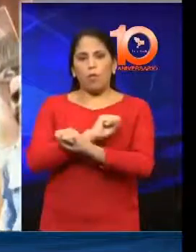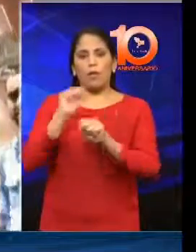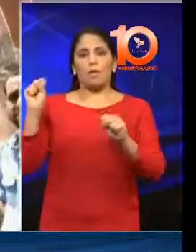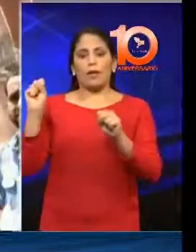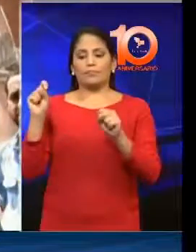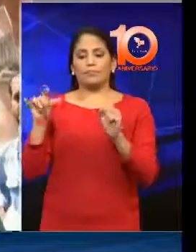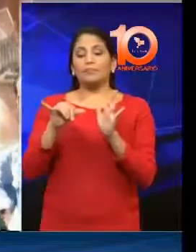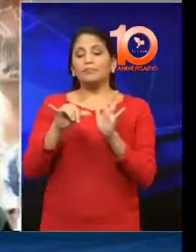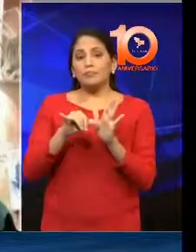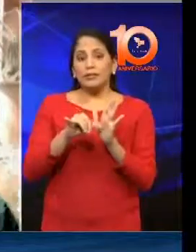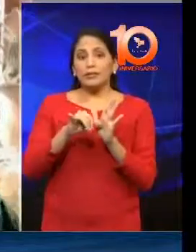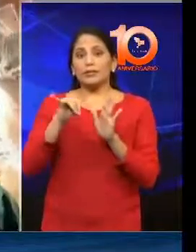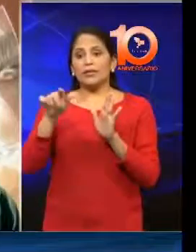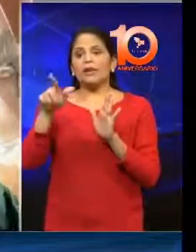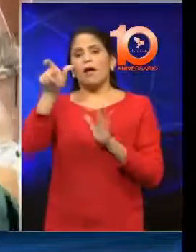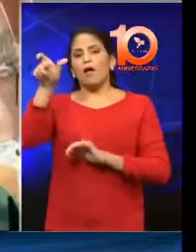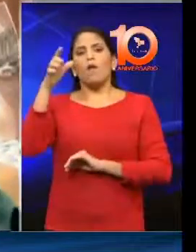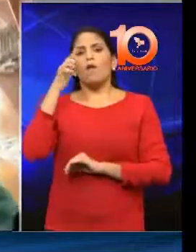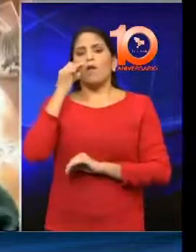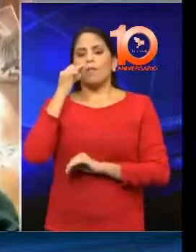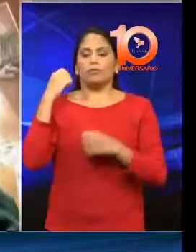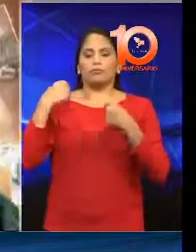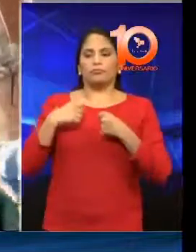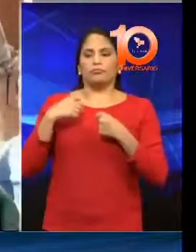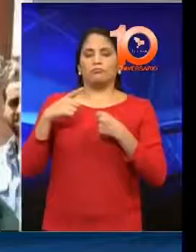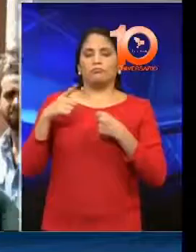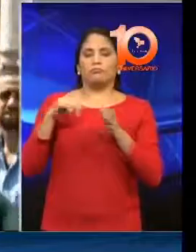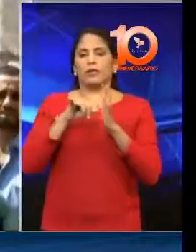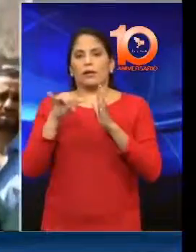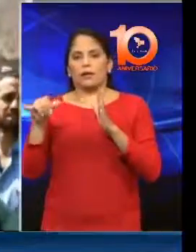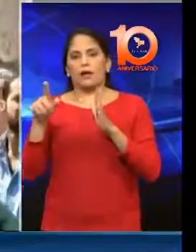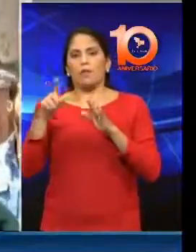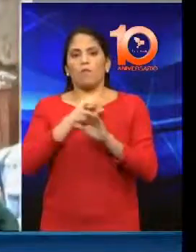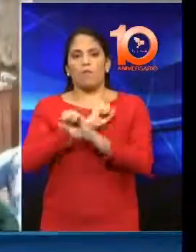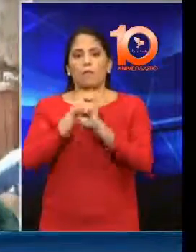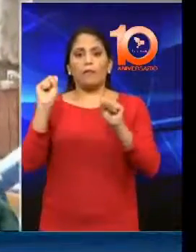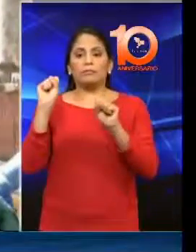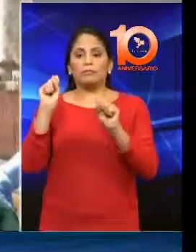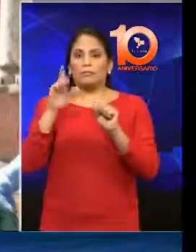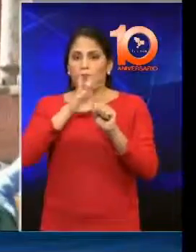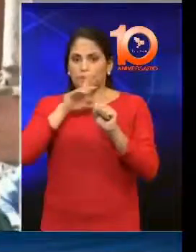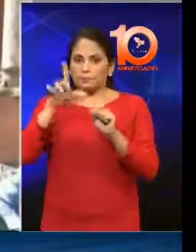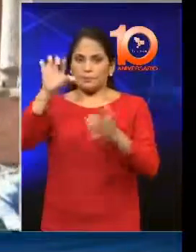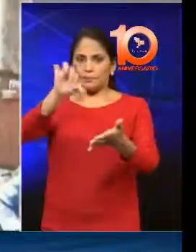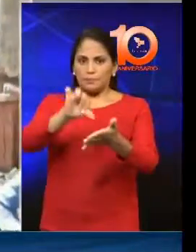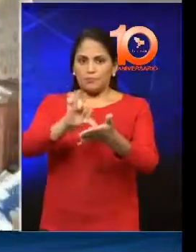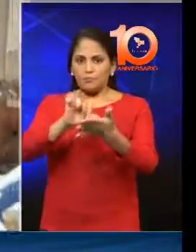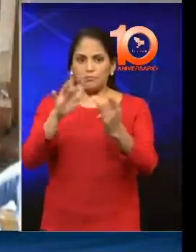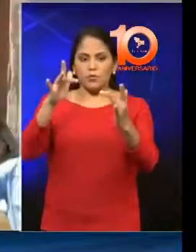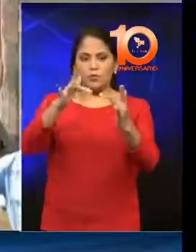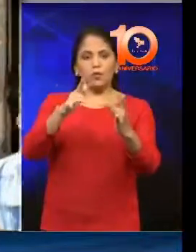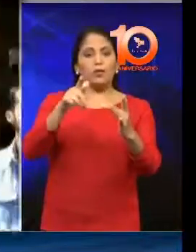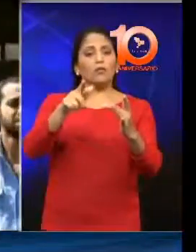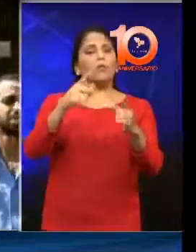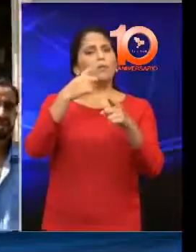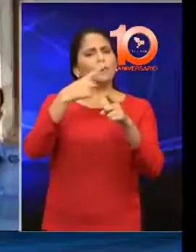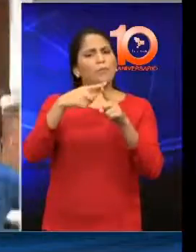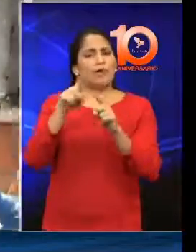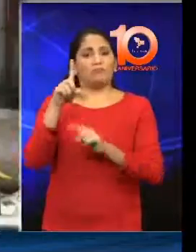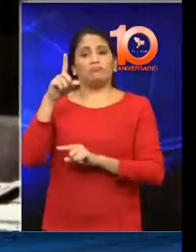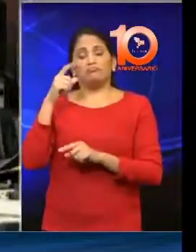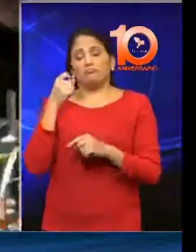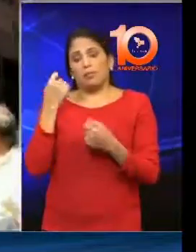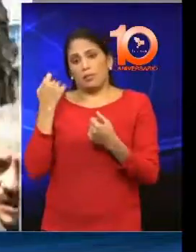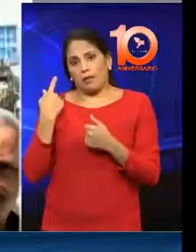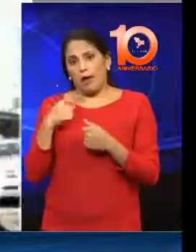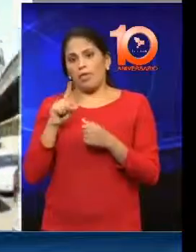las inmediaciones de esta calle, que es la calle que conecta con el centro de la ciudad del Cairo. Pero hay otras fuentes que